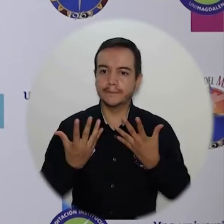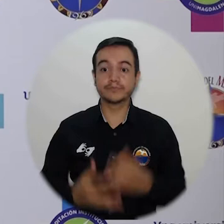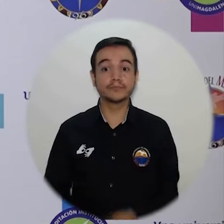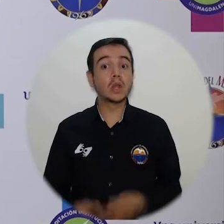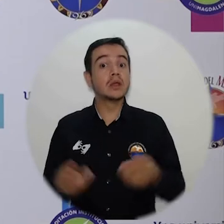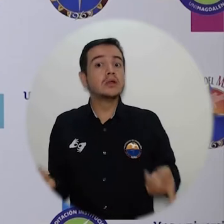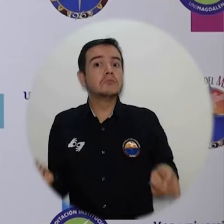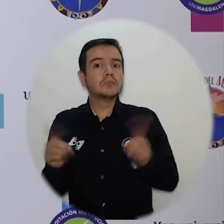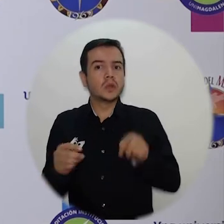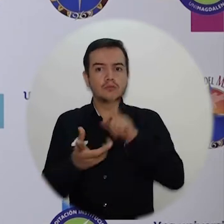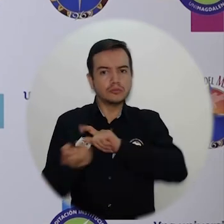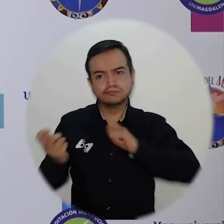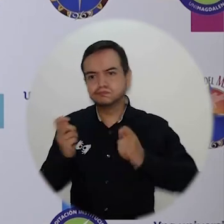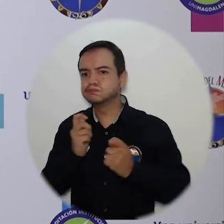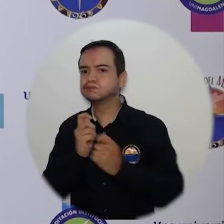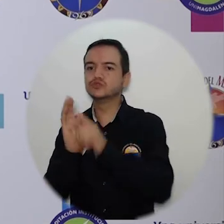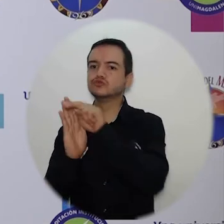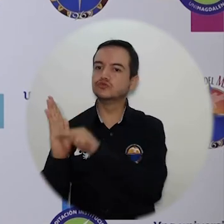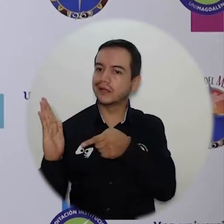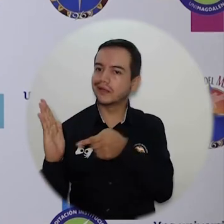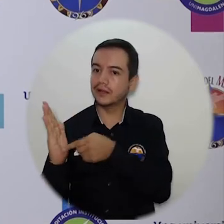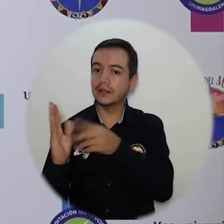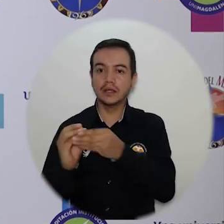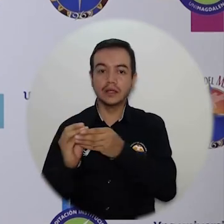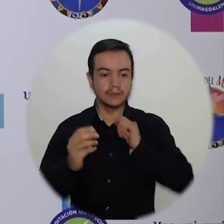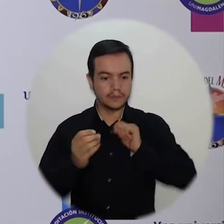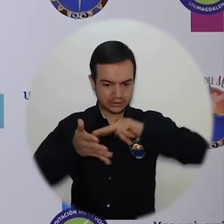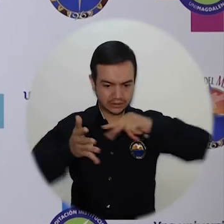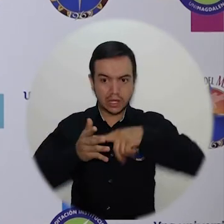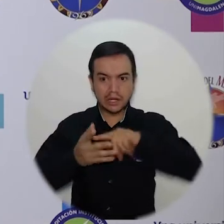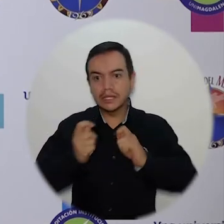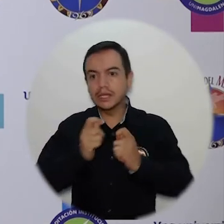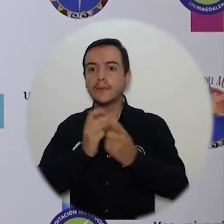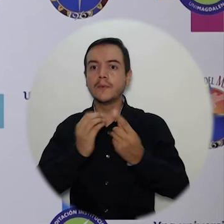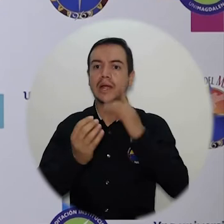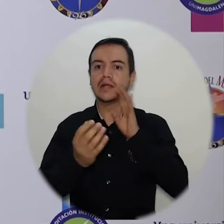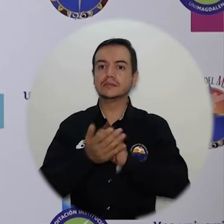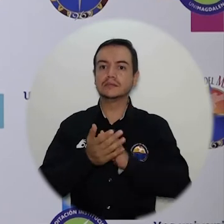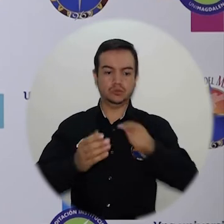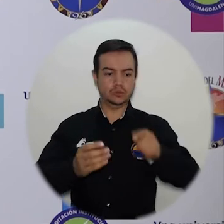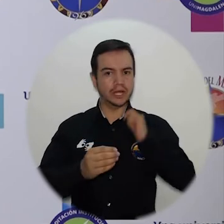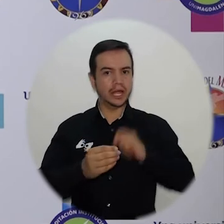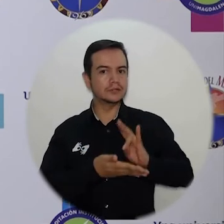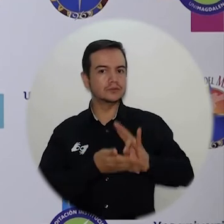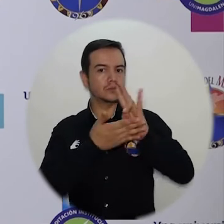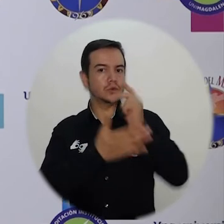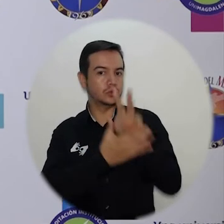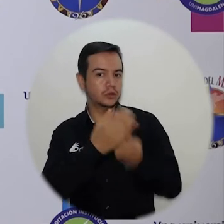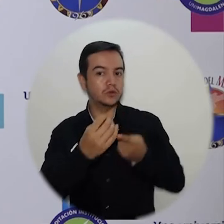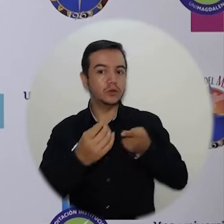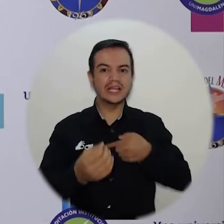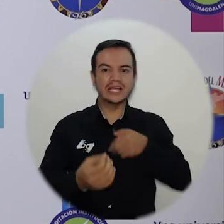transformación normativa y la transformación tecnológica que nos permite operar en este modelo híbrido que hemos propuesto, donde quien no pueda